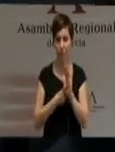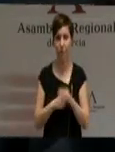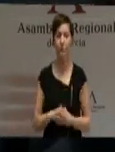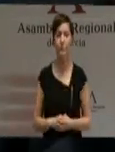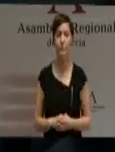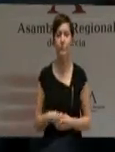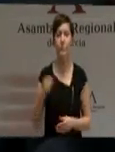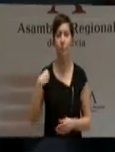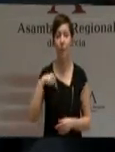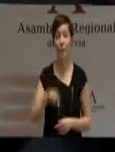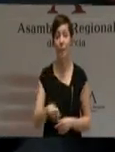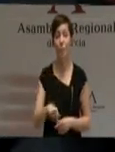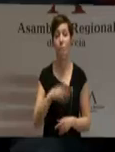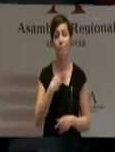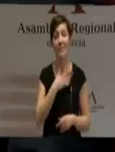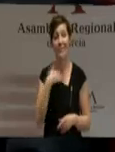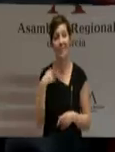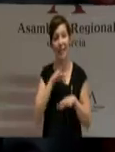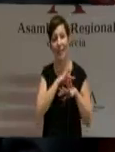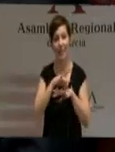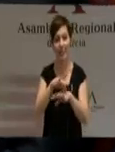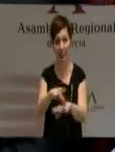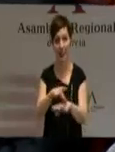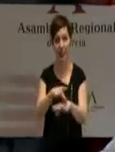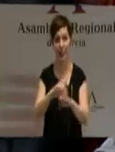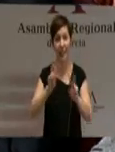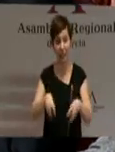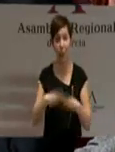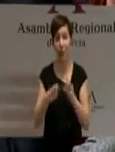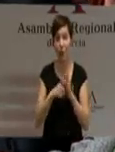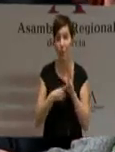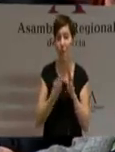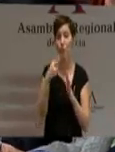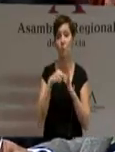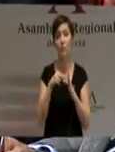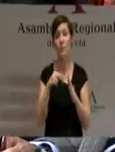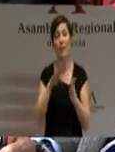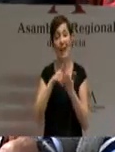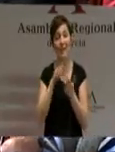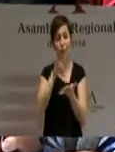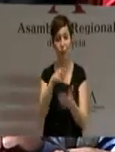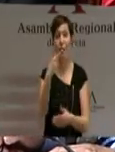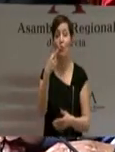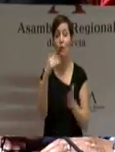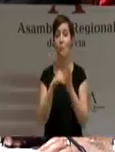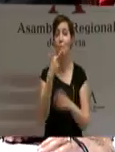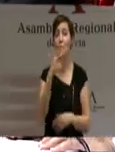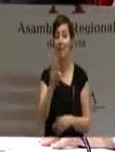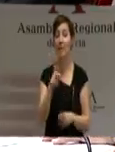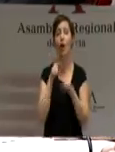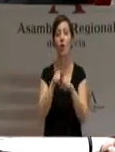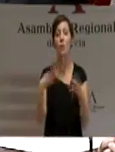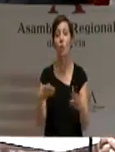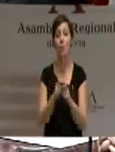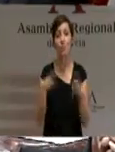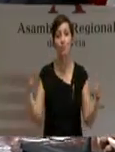ha de servir de guía para la recuperación económica con base en la Estrategia Europea 2020, cuyo objetivo es crear empleo, productividad